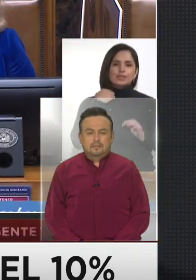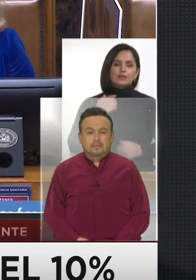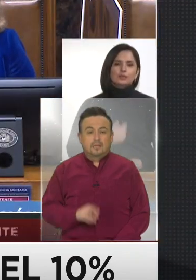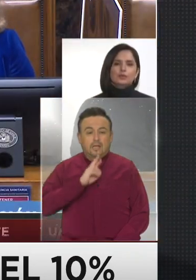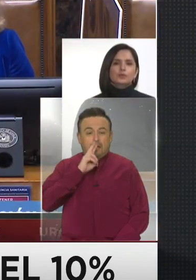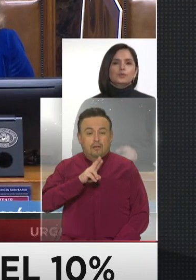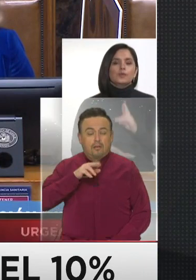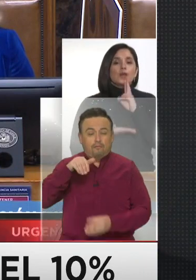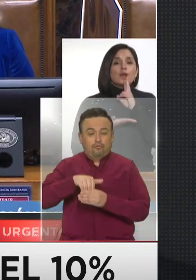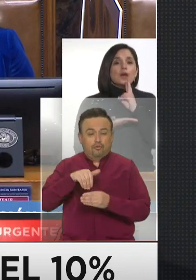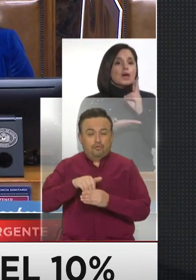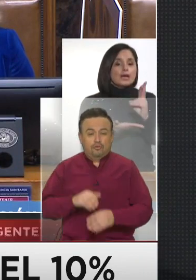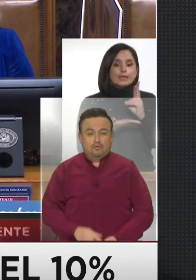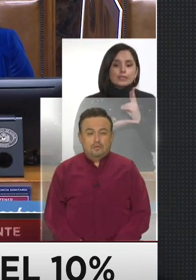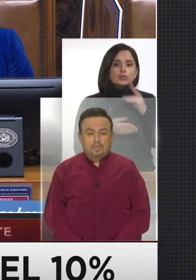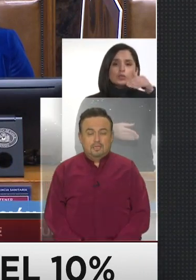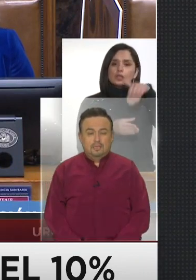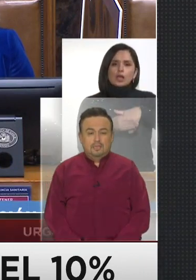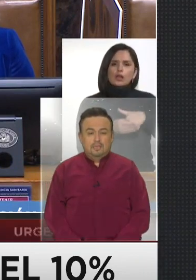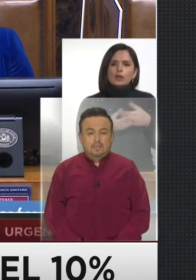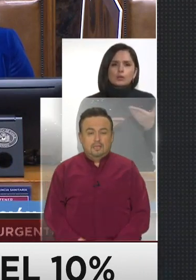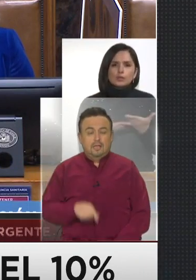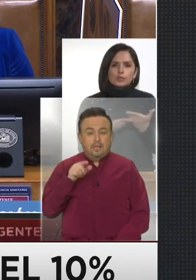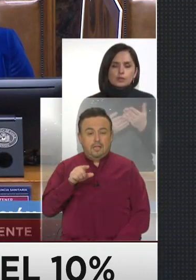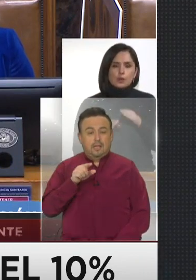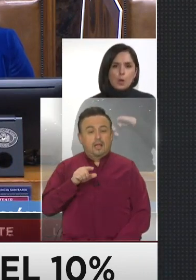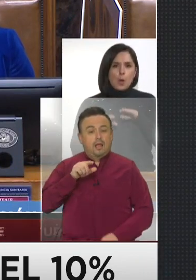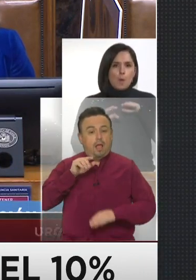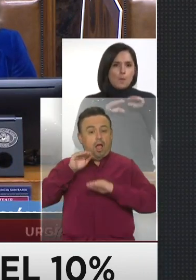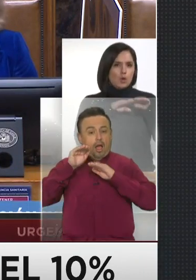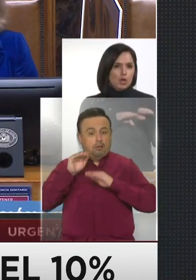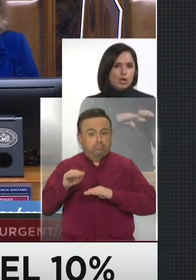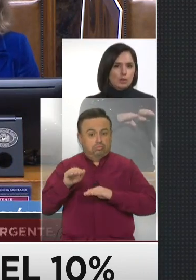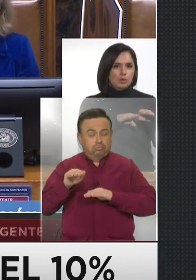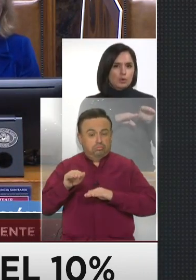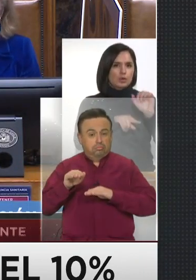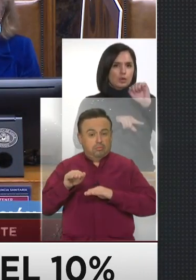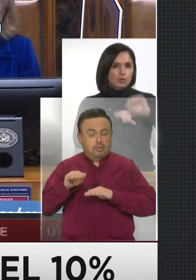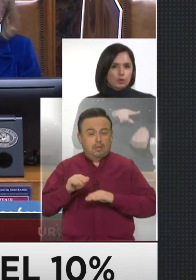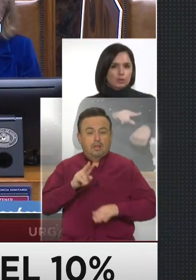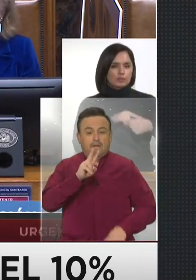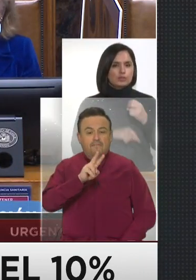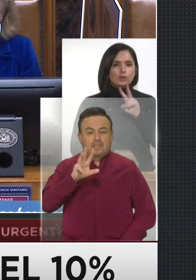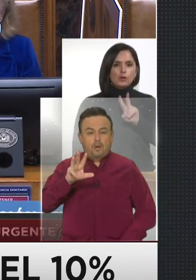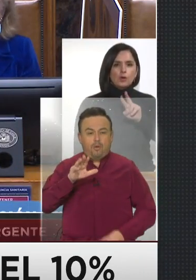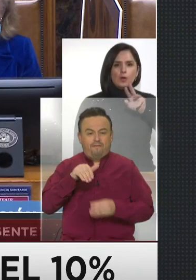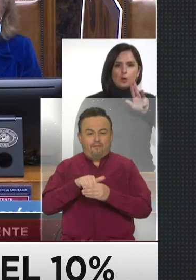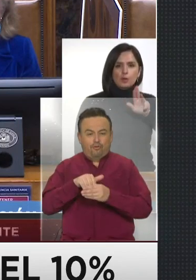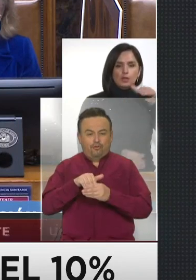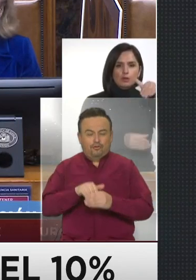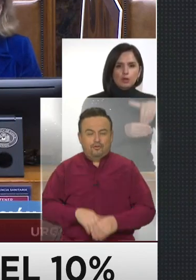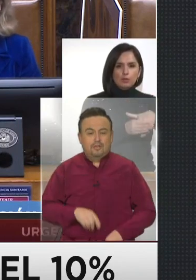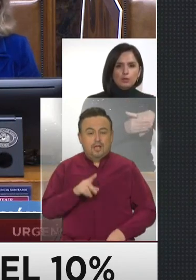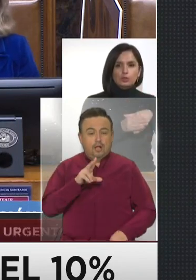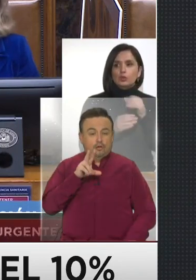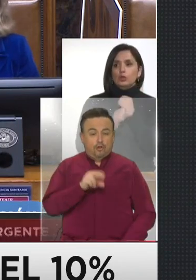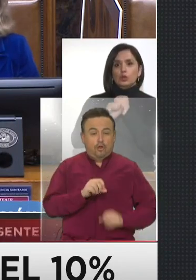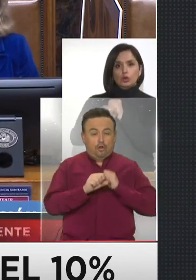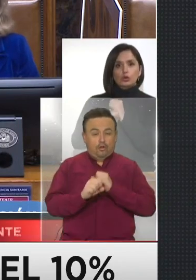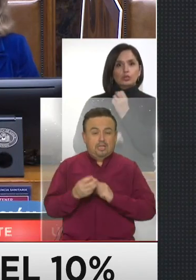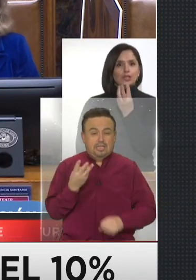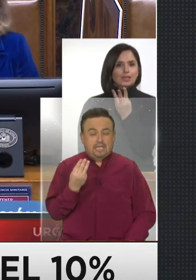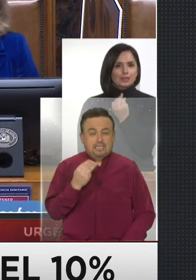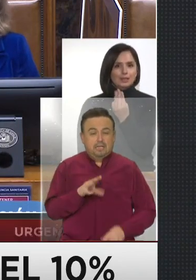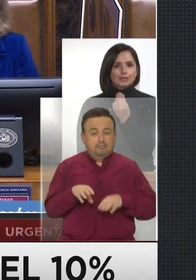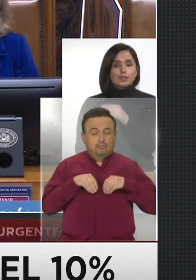Resultado de la votación. Por la afirmativa. Veintinueve votos. Por la negativa, trece.